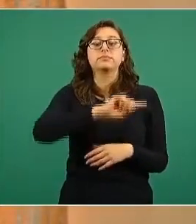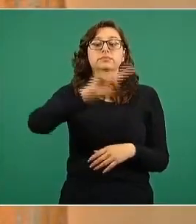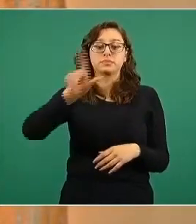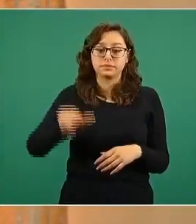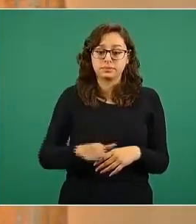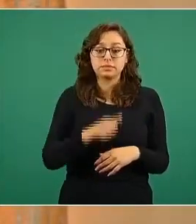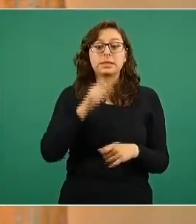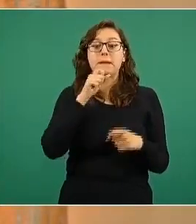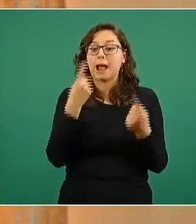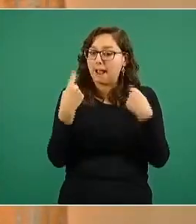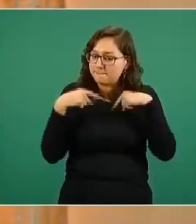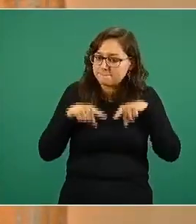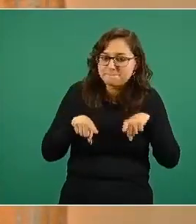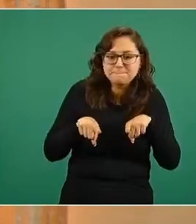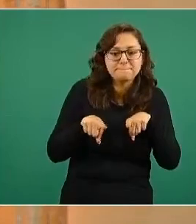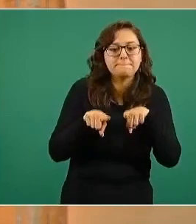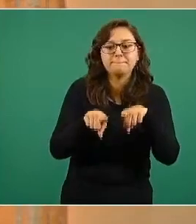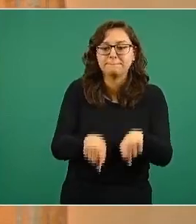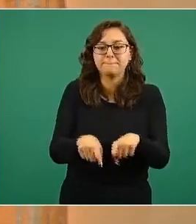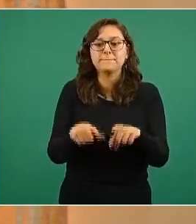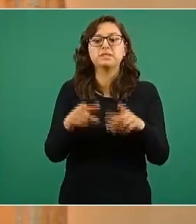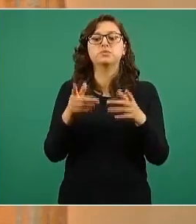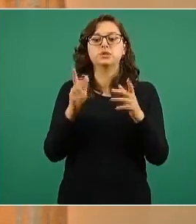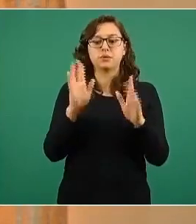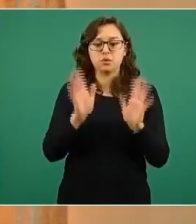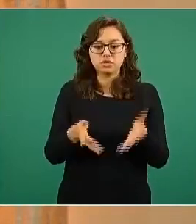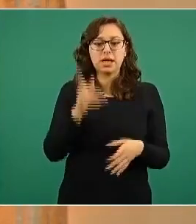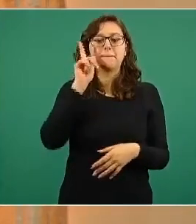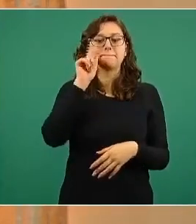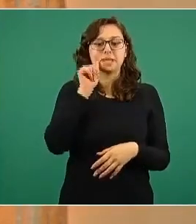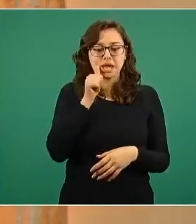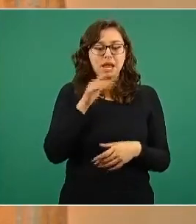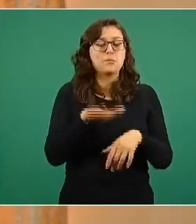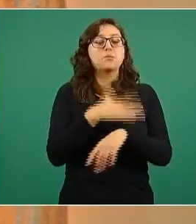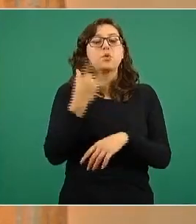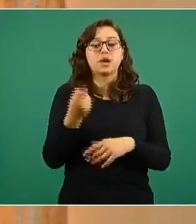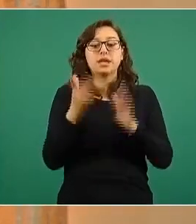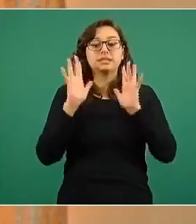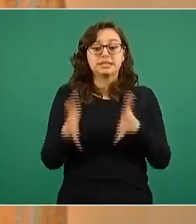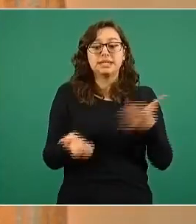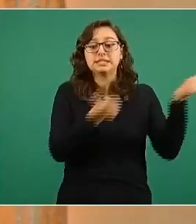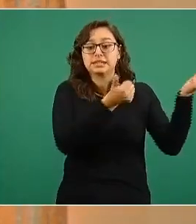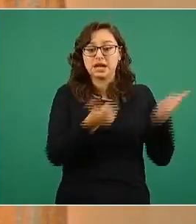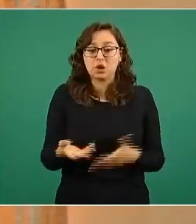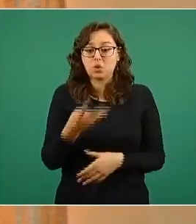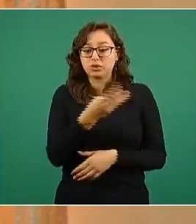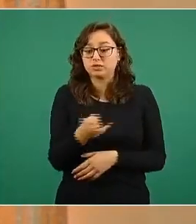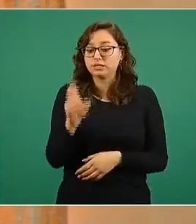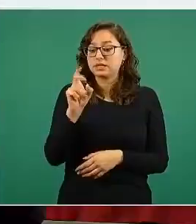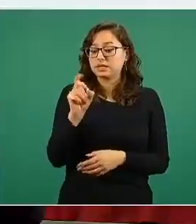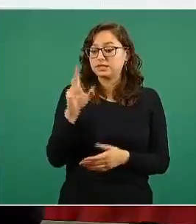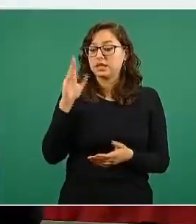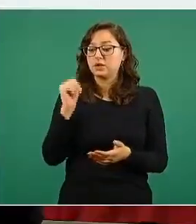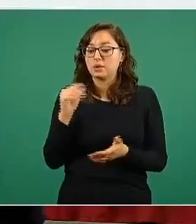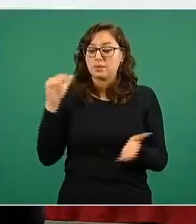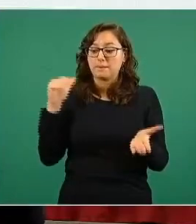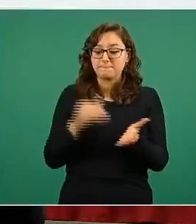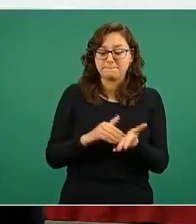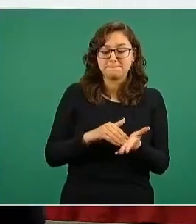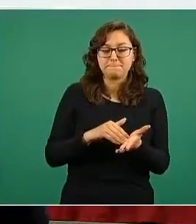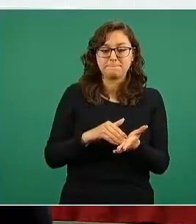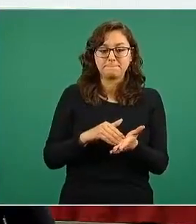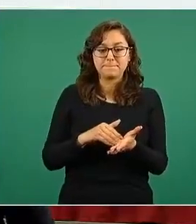desde mañana que tenemos el primer embarque grande con un poco más de 439 mil dosis, pues son